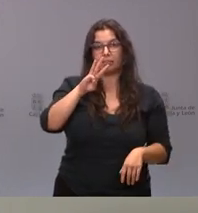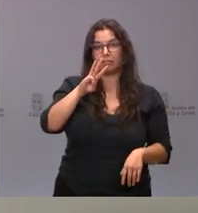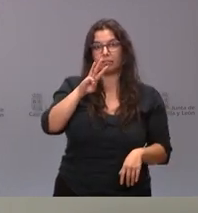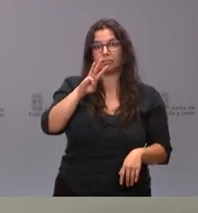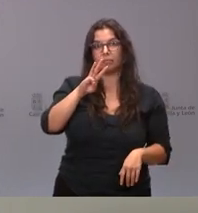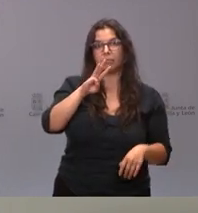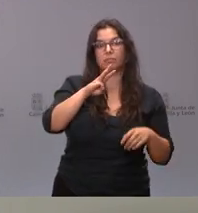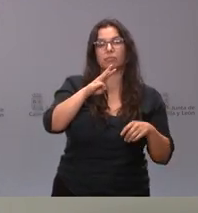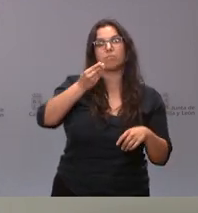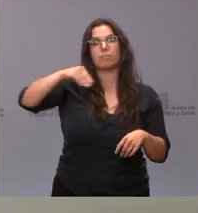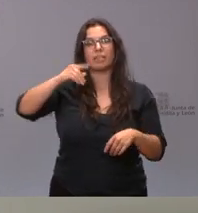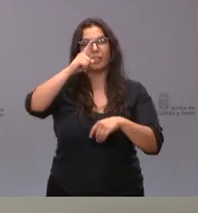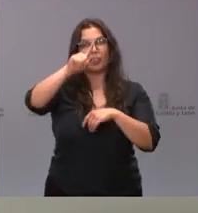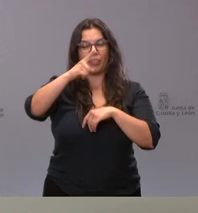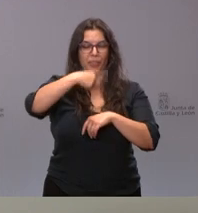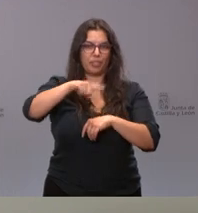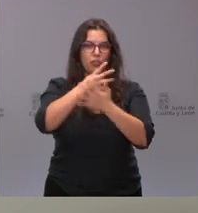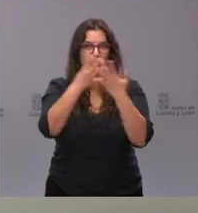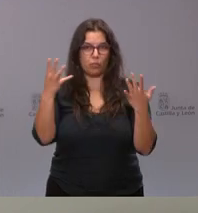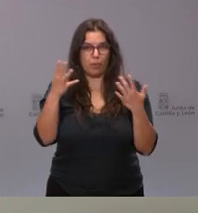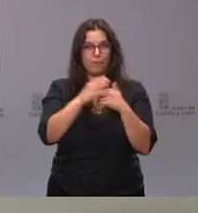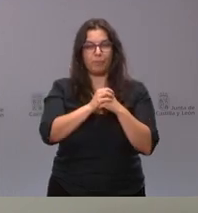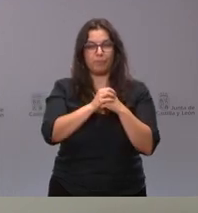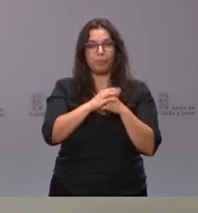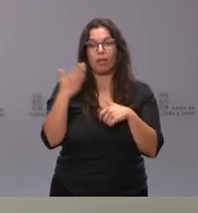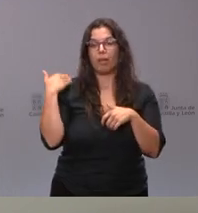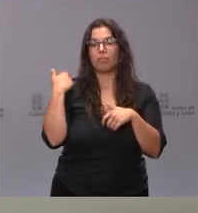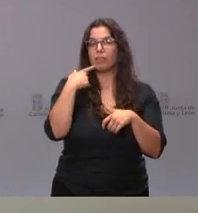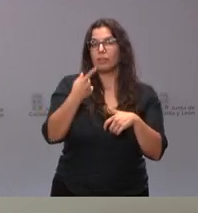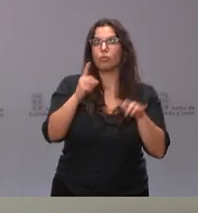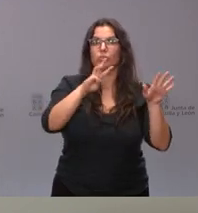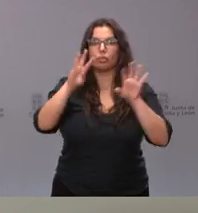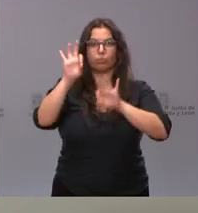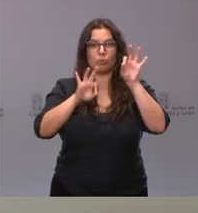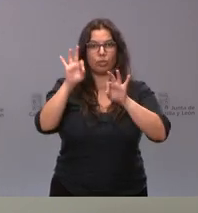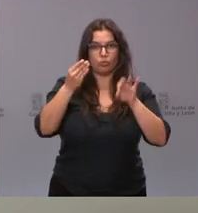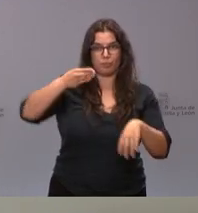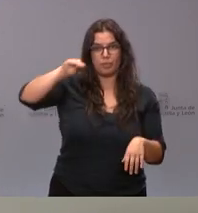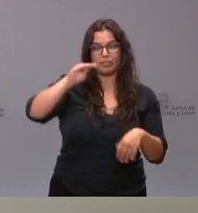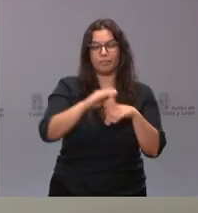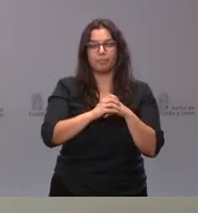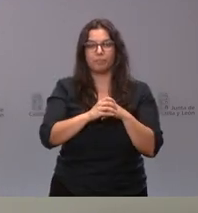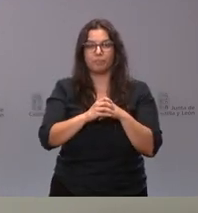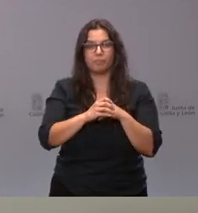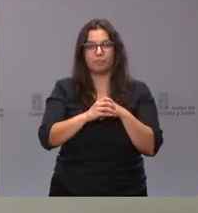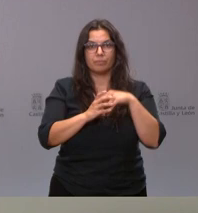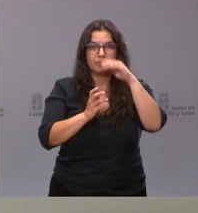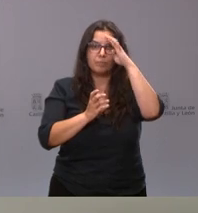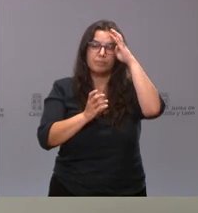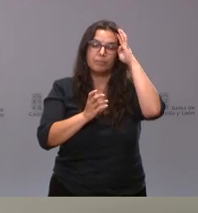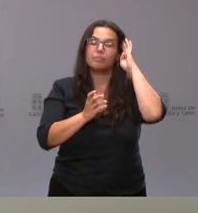119, con un incremento, como dije anteriormente, del 88%. ¿Cuáles son las causas de este importante